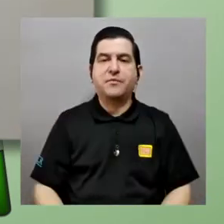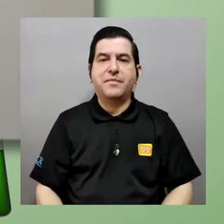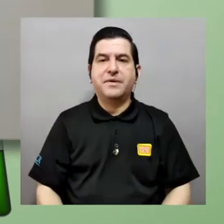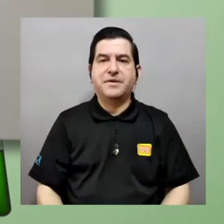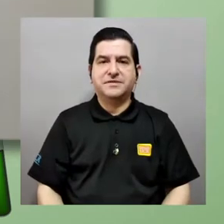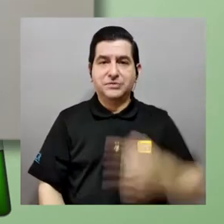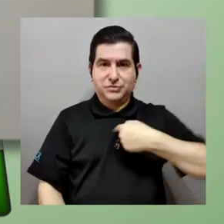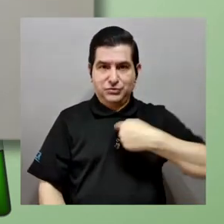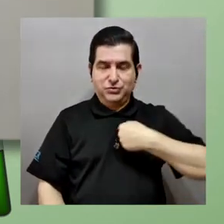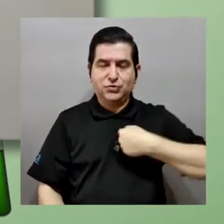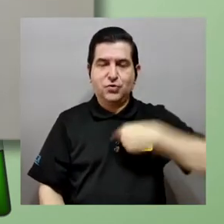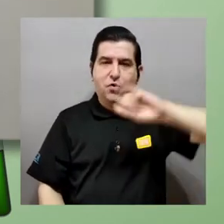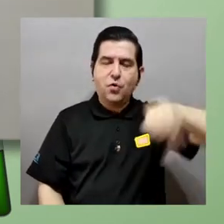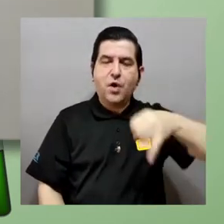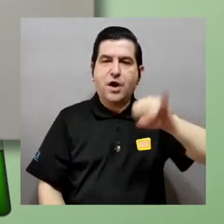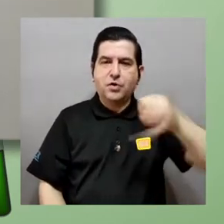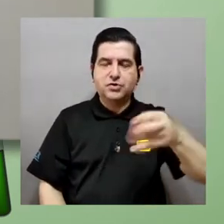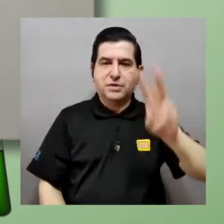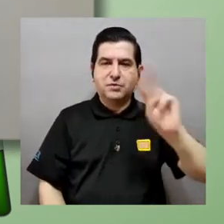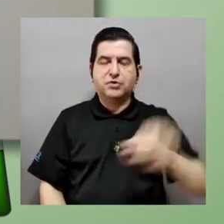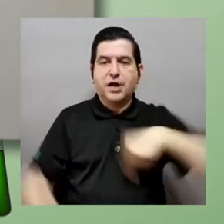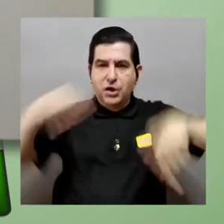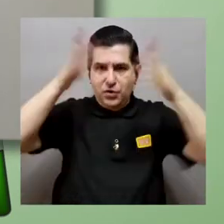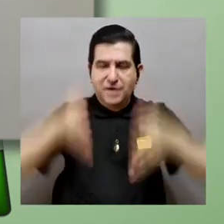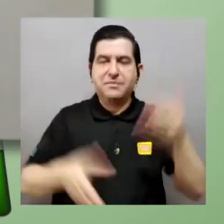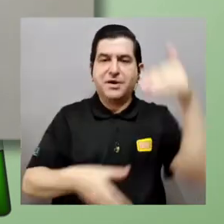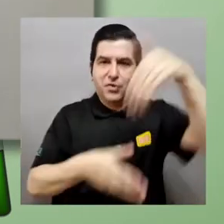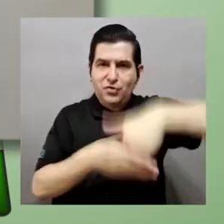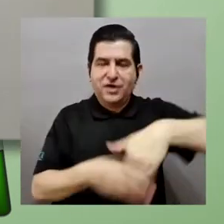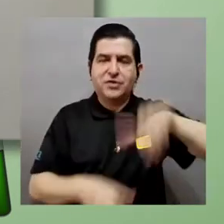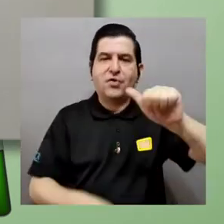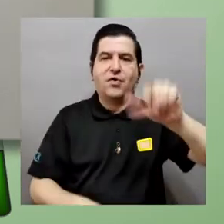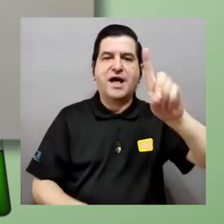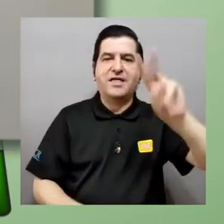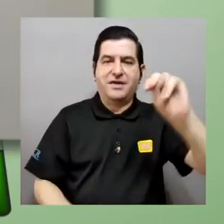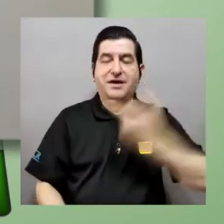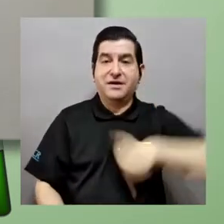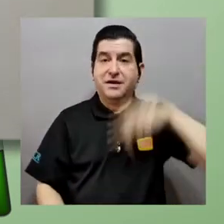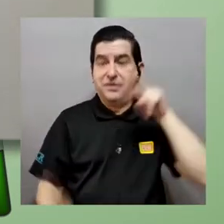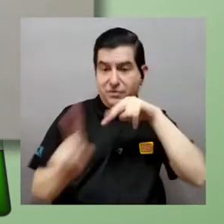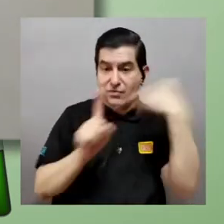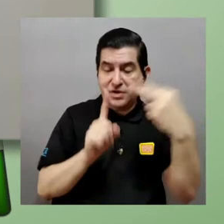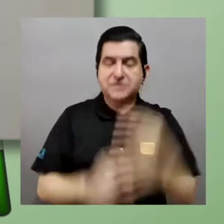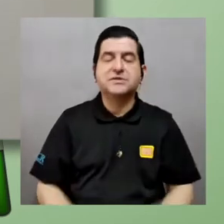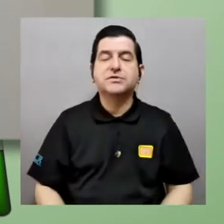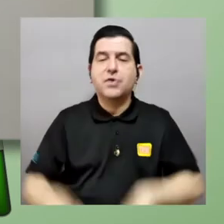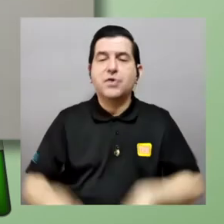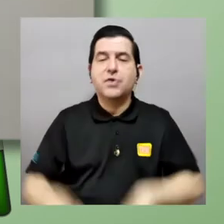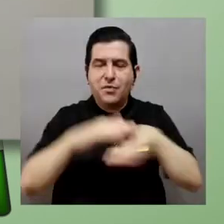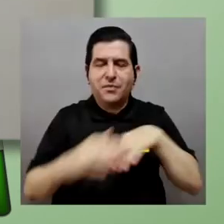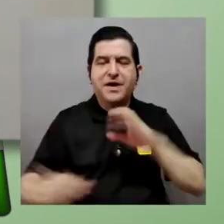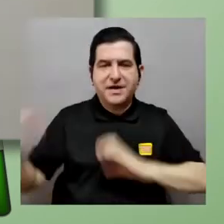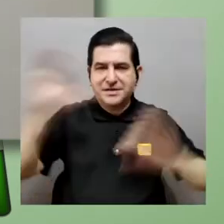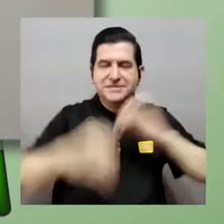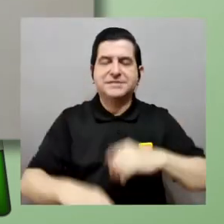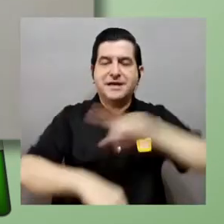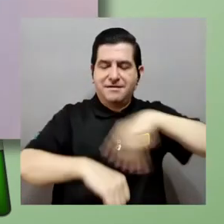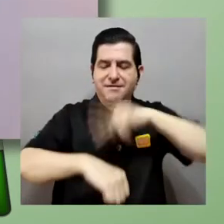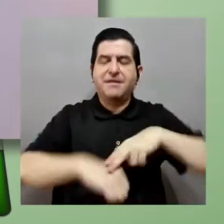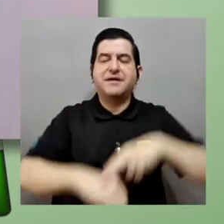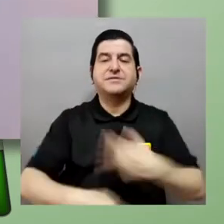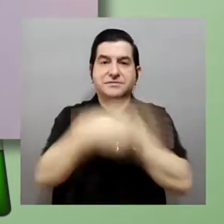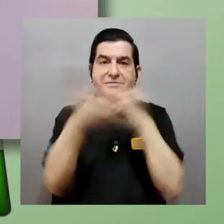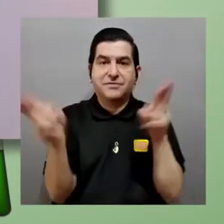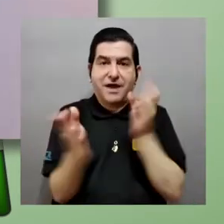sociales y recuerden mantener la mente abierta porque contar hasta el infinito no es sólo de niños saludos y disfruten